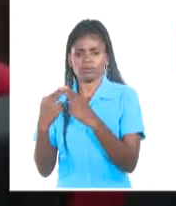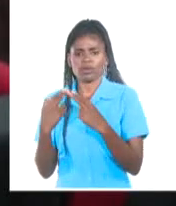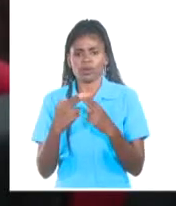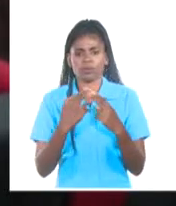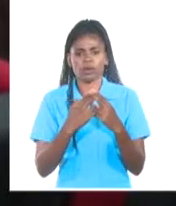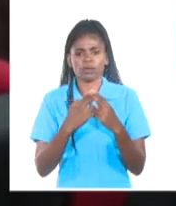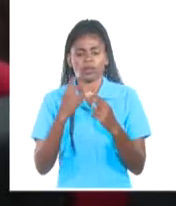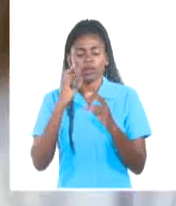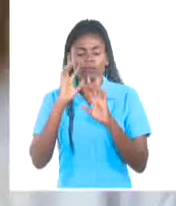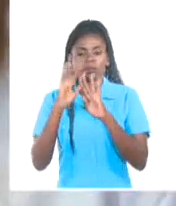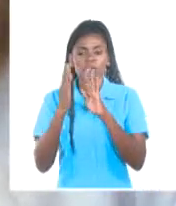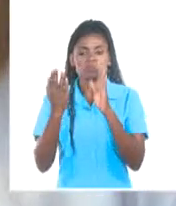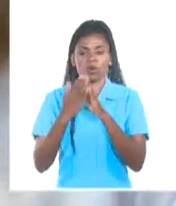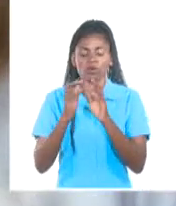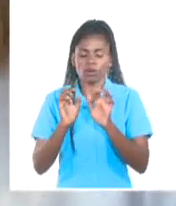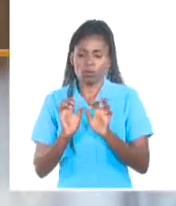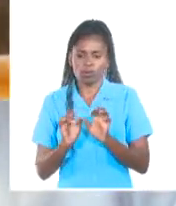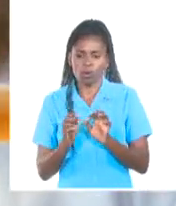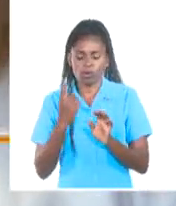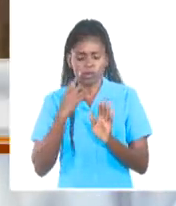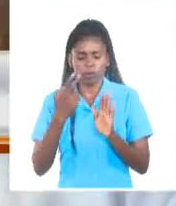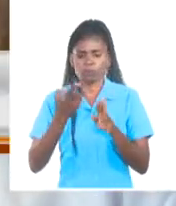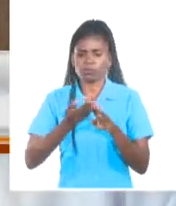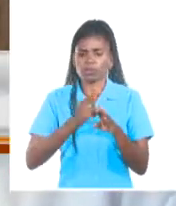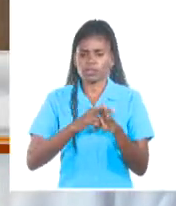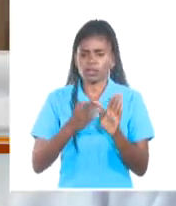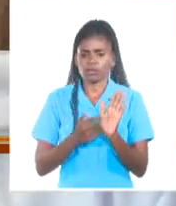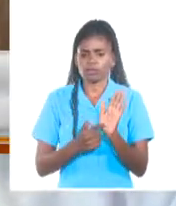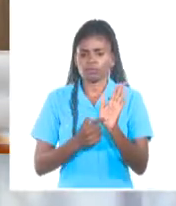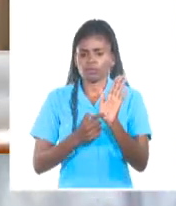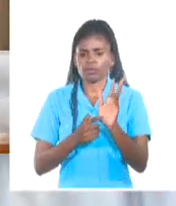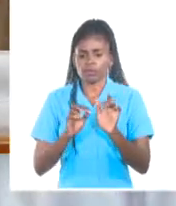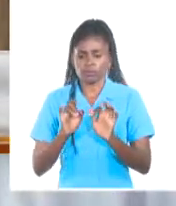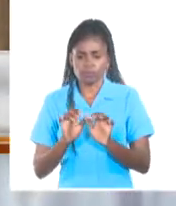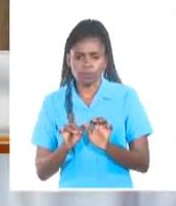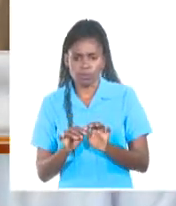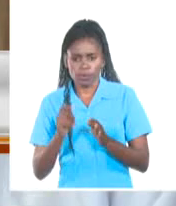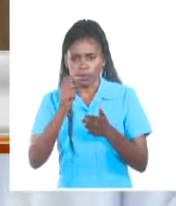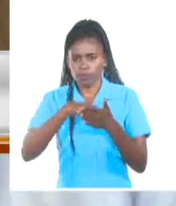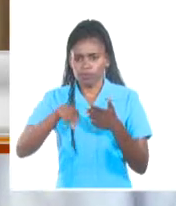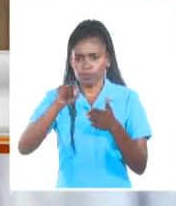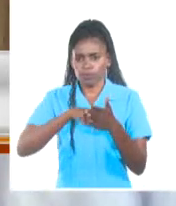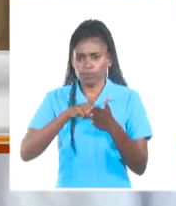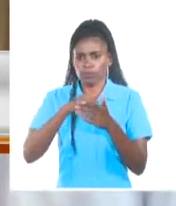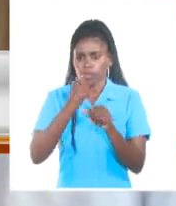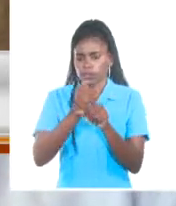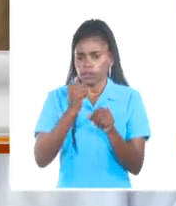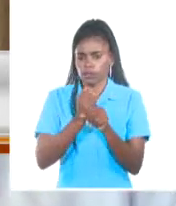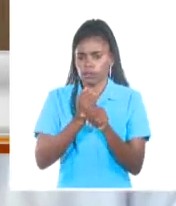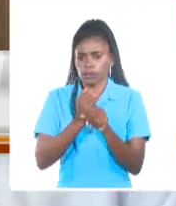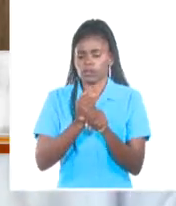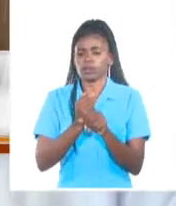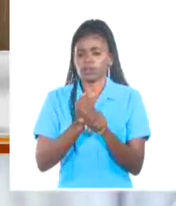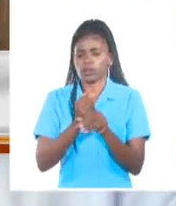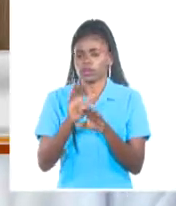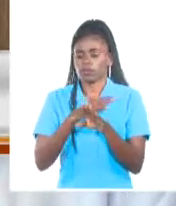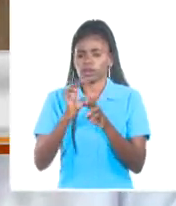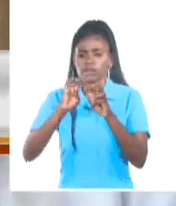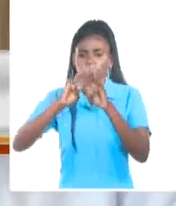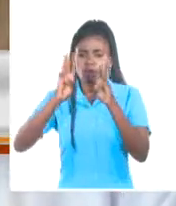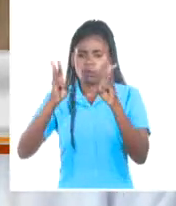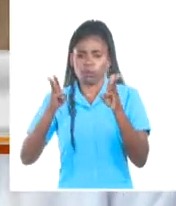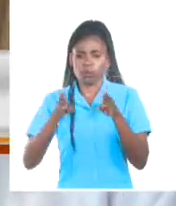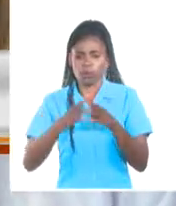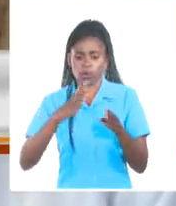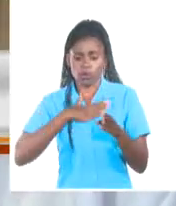virtual. Vamos a estar presentando el trabajo que hacemos desde la editorial, nuestro plan editorial, el trabajo que hacemos también en el portal, en las redes sociales,